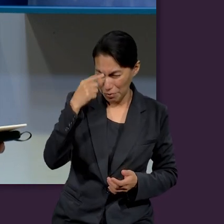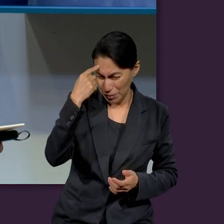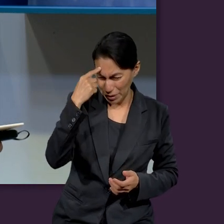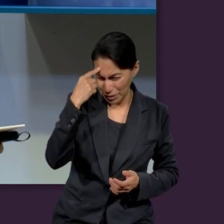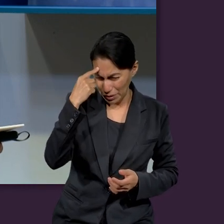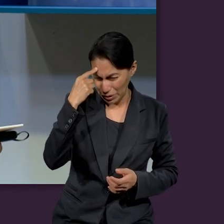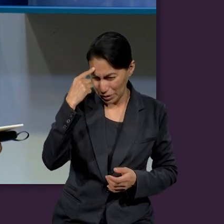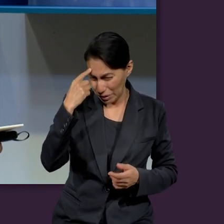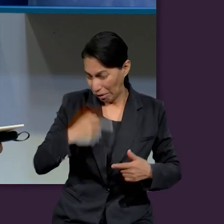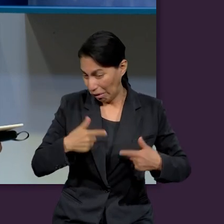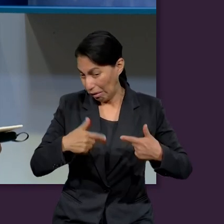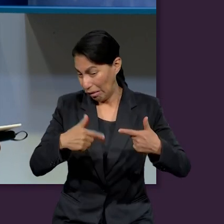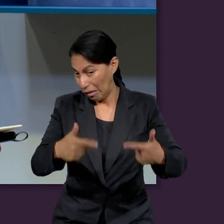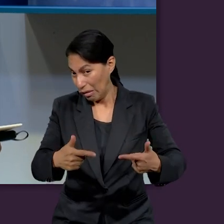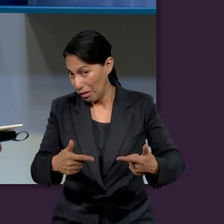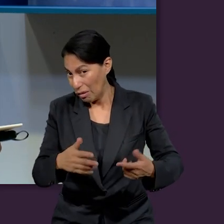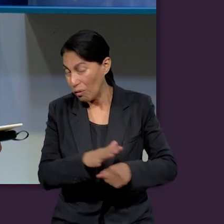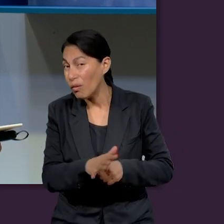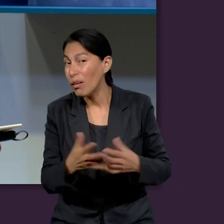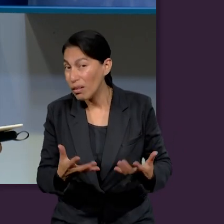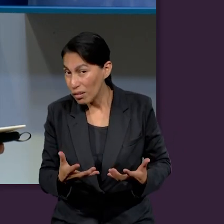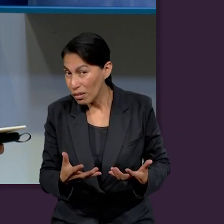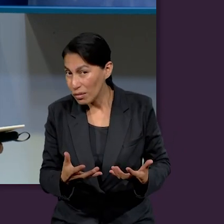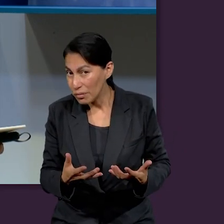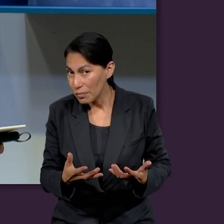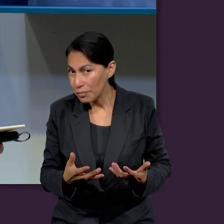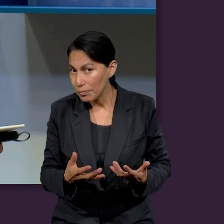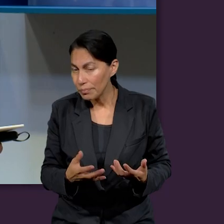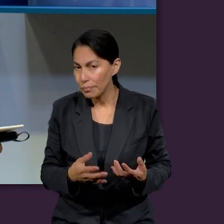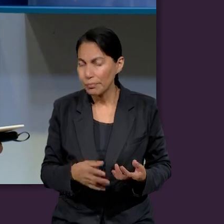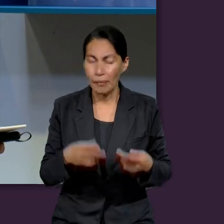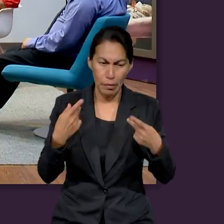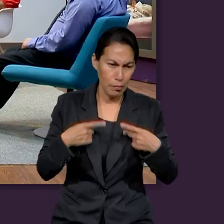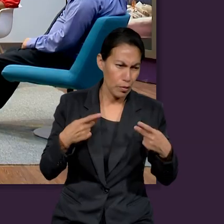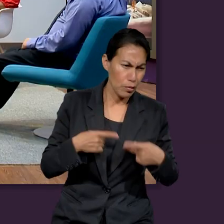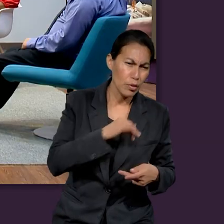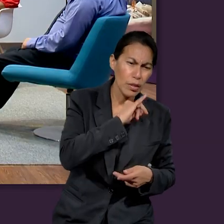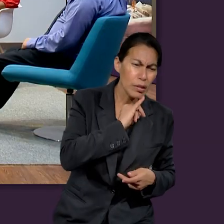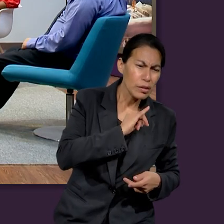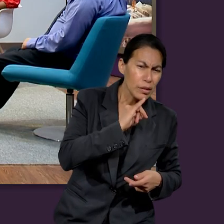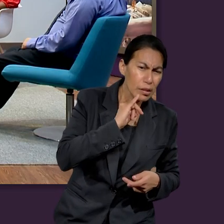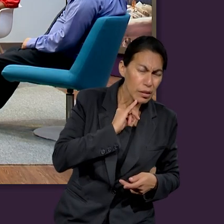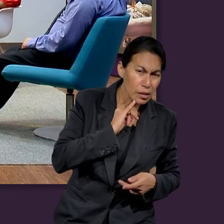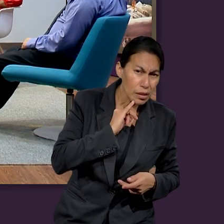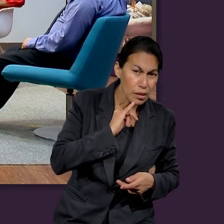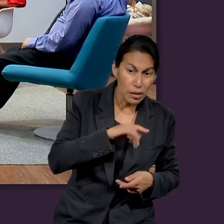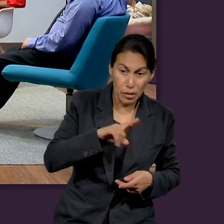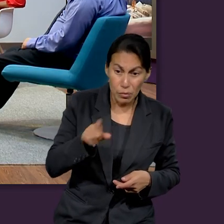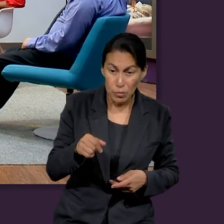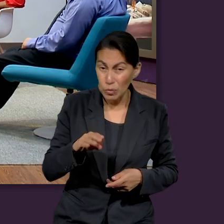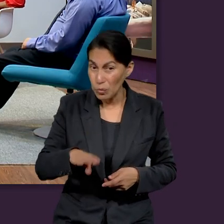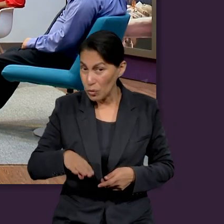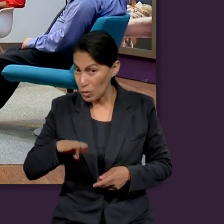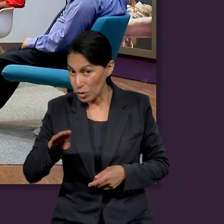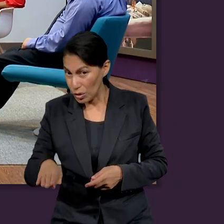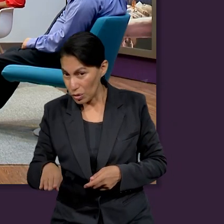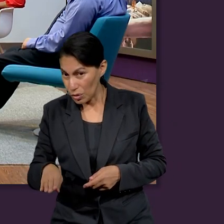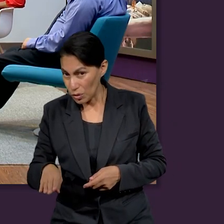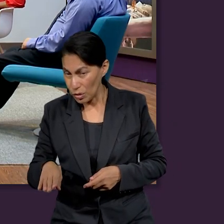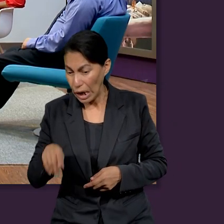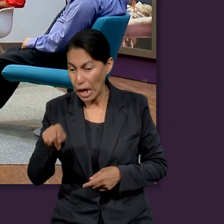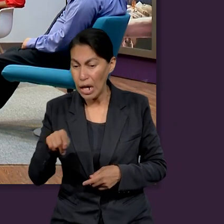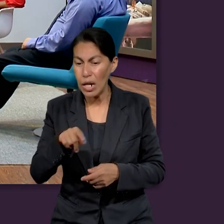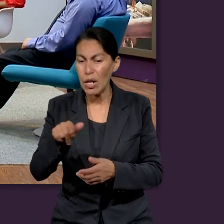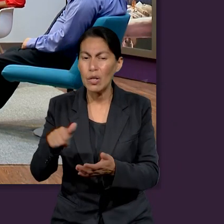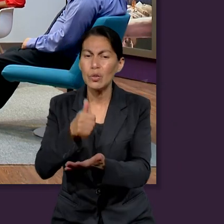pecado? Porque, por la causa de ese pecado, sabemos que muchos israelitas murieron cuando quisieron conquistar a la